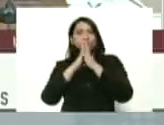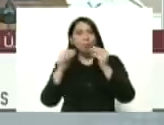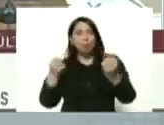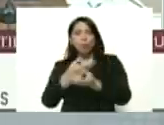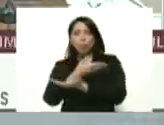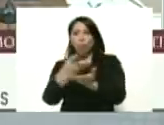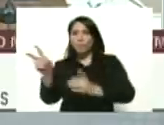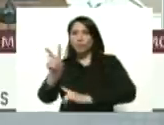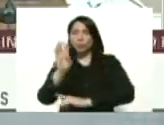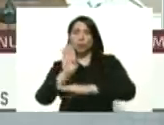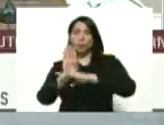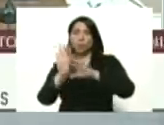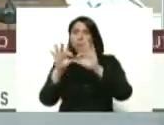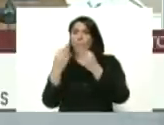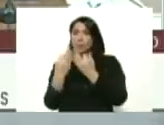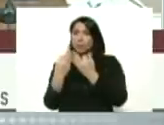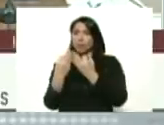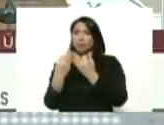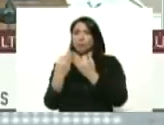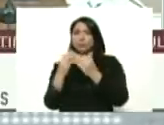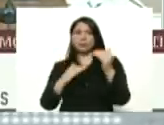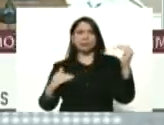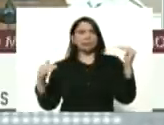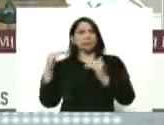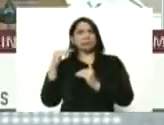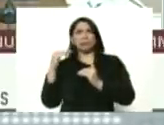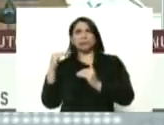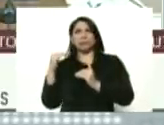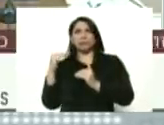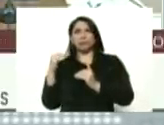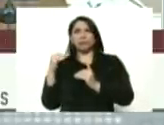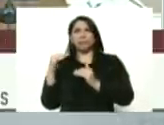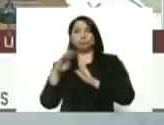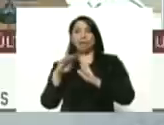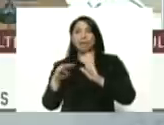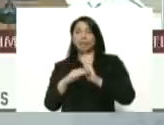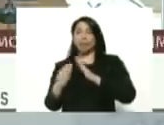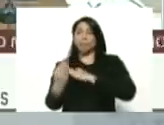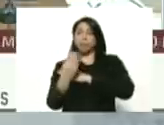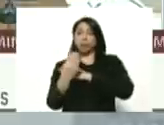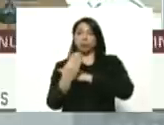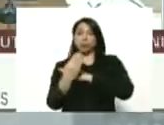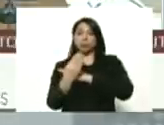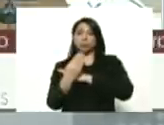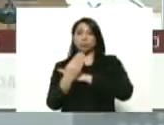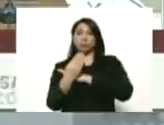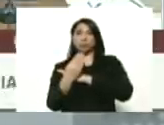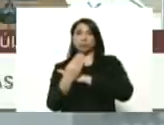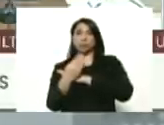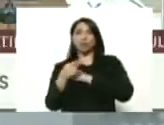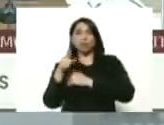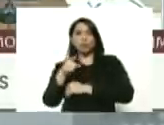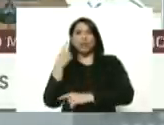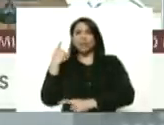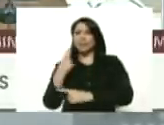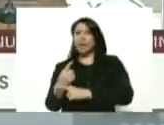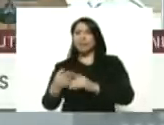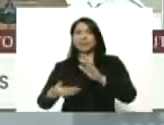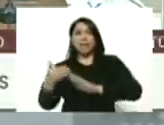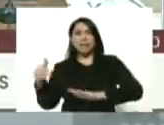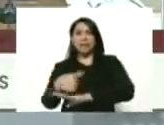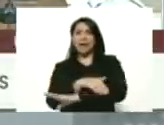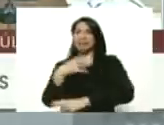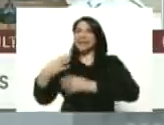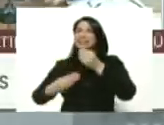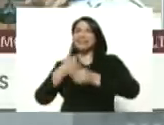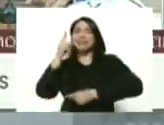cuidemos la familia máximo medidas de protección si usted tiene que salir a la calle a